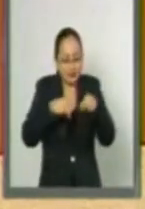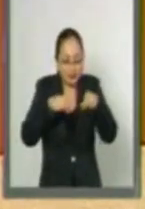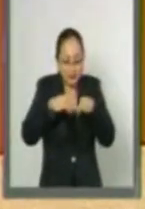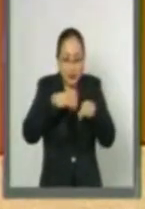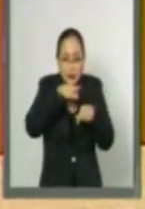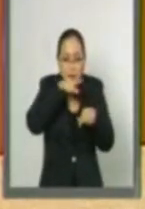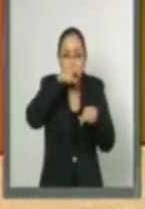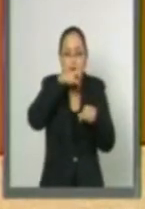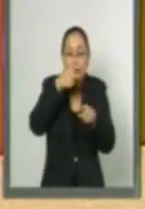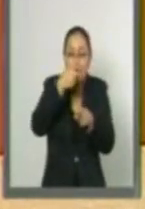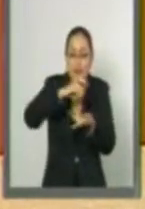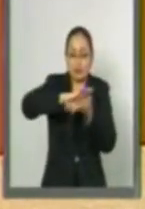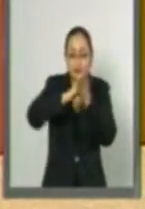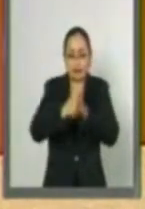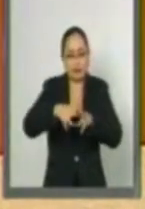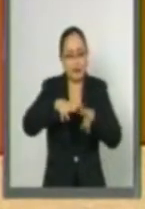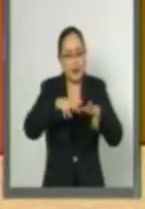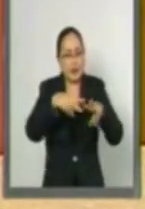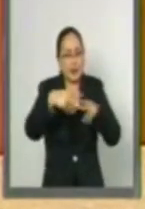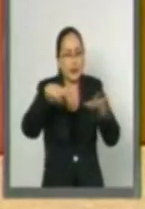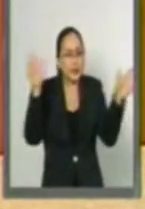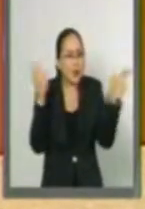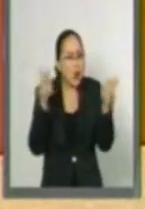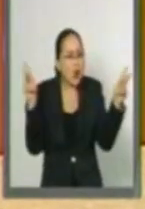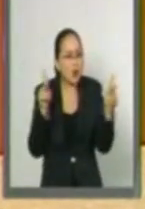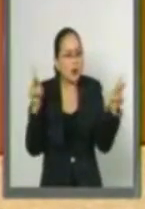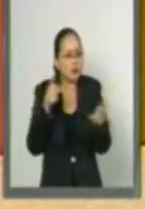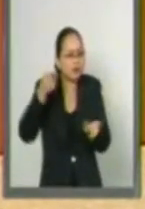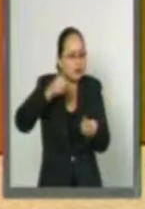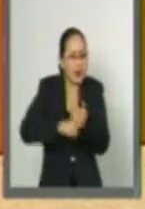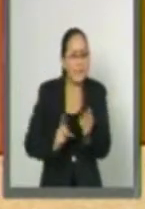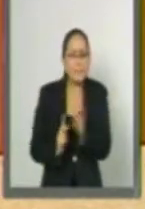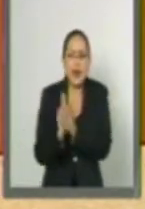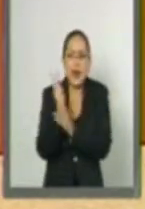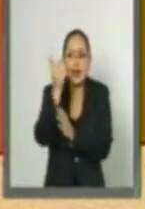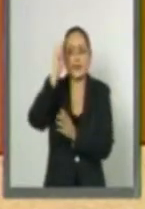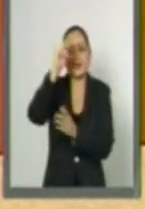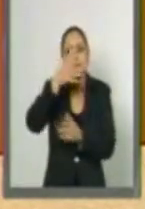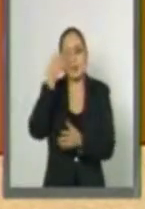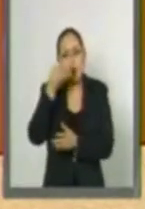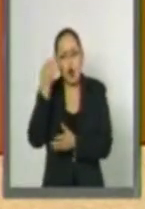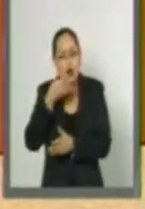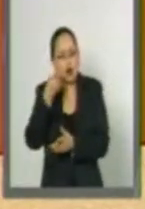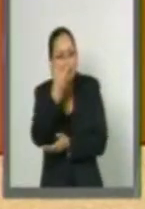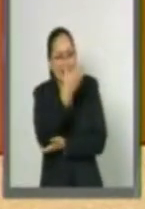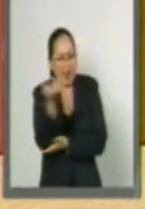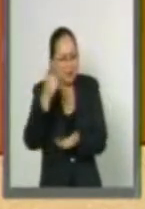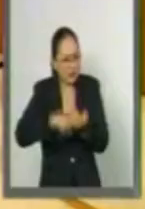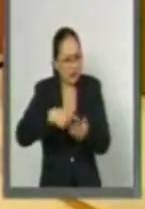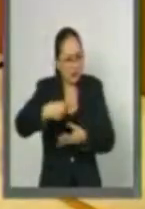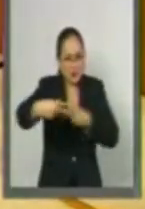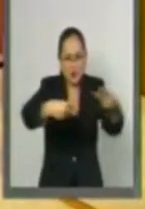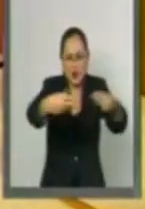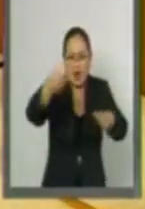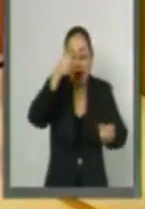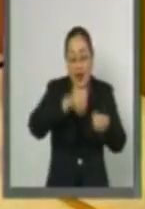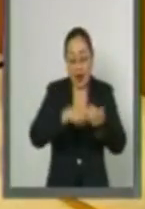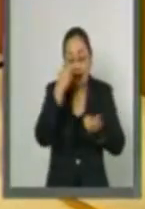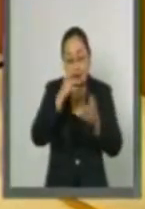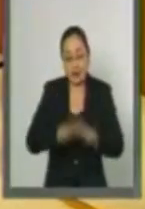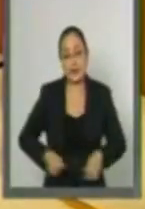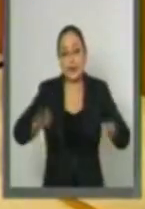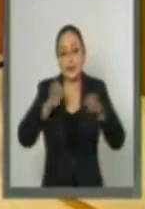importantes de frutos, vegetales, flores y cultivos de relevancia alimentaria y comercial. En los últimos años,